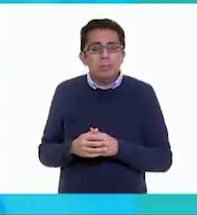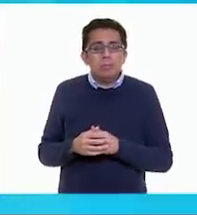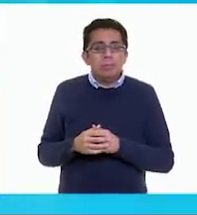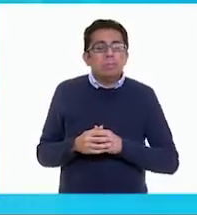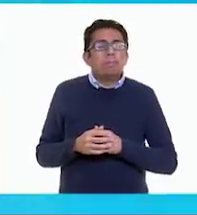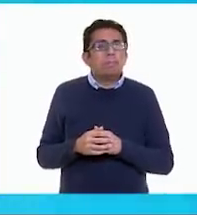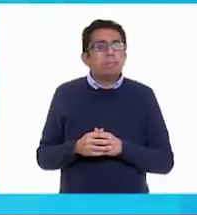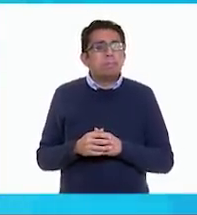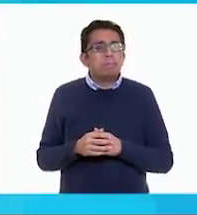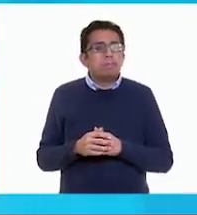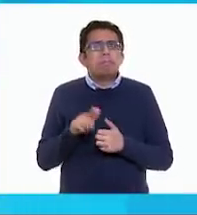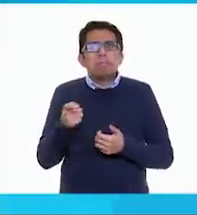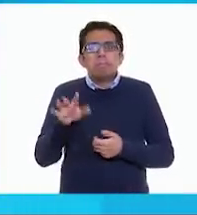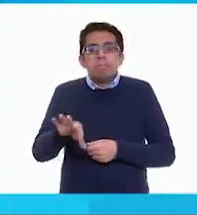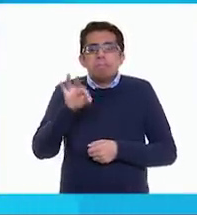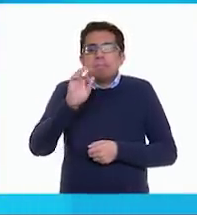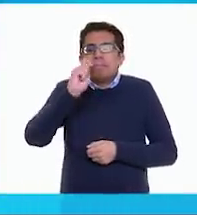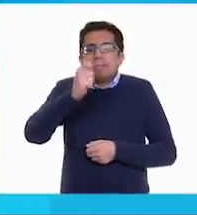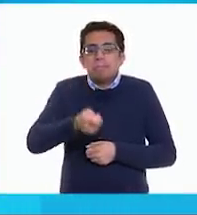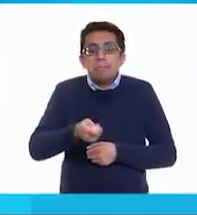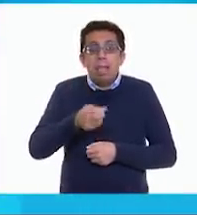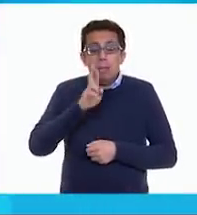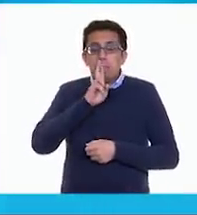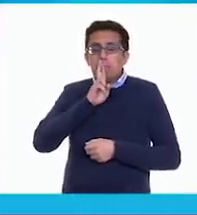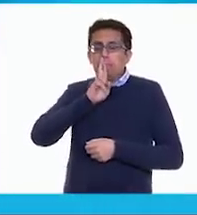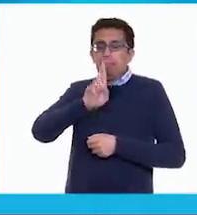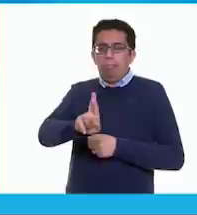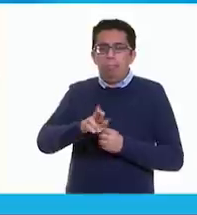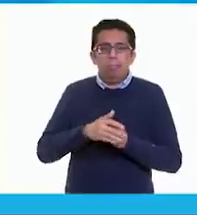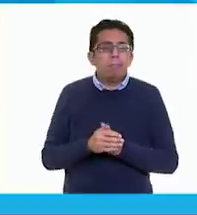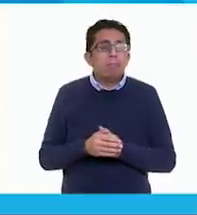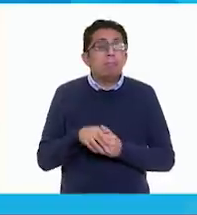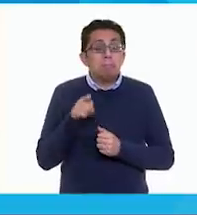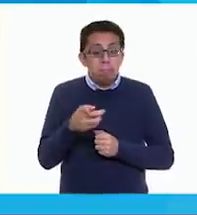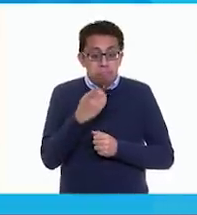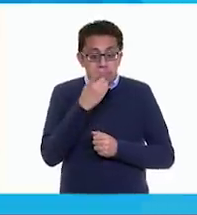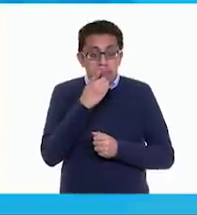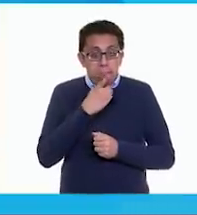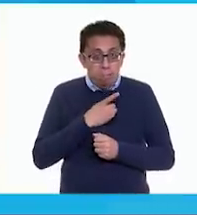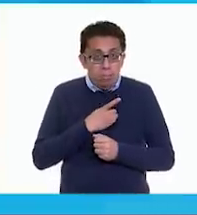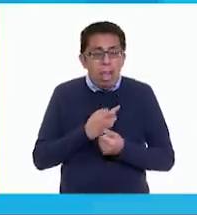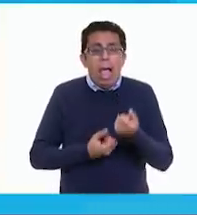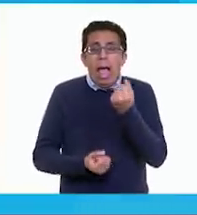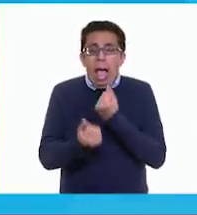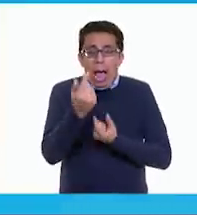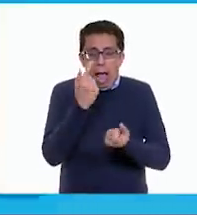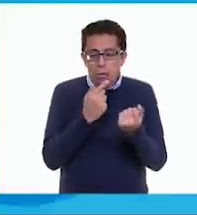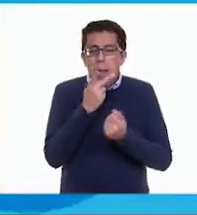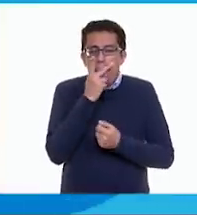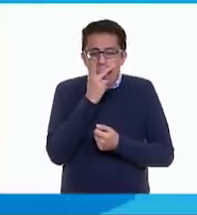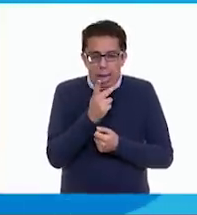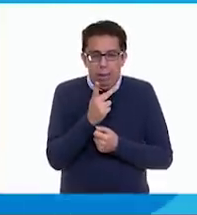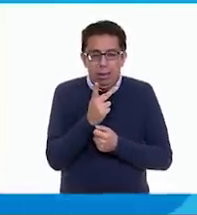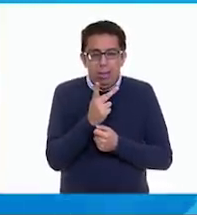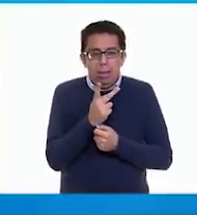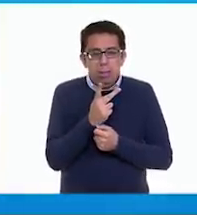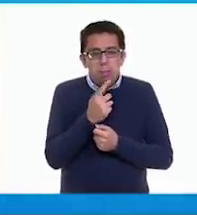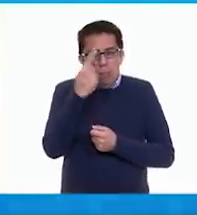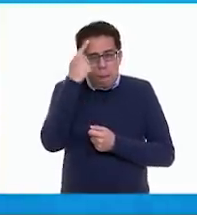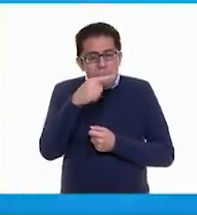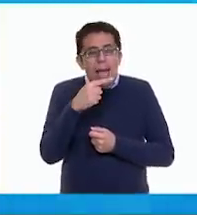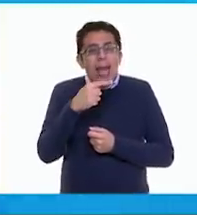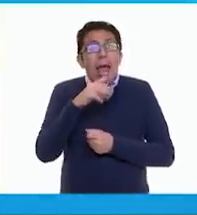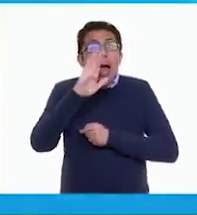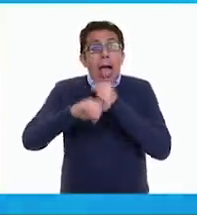168. ¿Y qué vamos a encontrar Vamos a responder y aquí también nos van a decir algunas palabras que se utilizan para nombrar a un